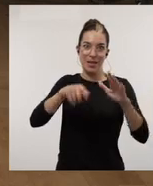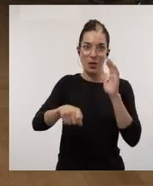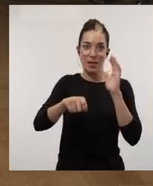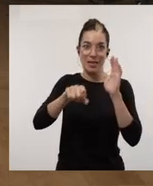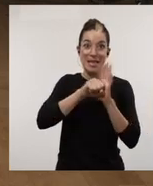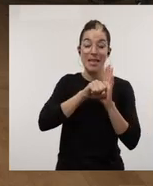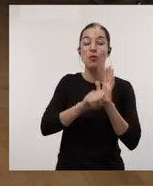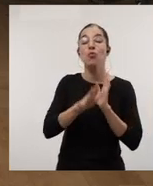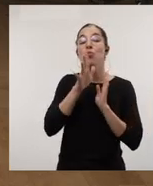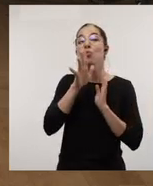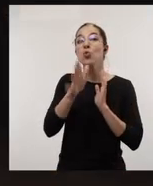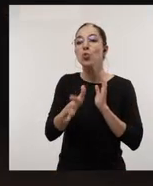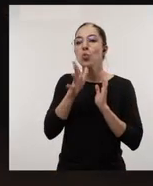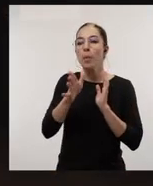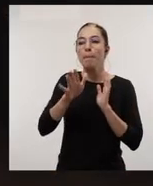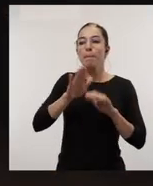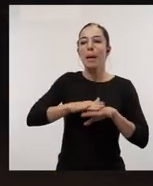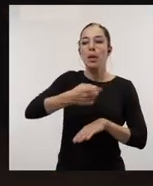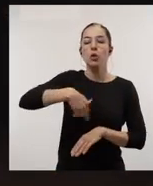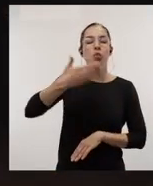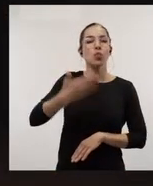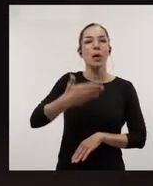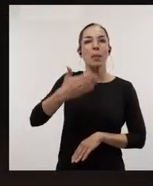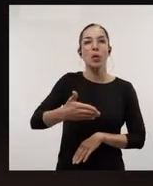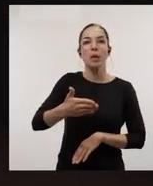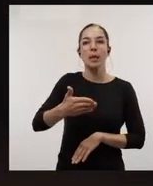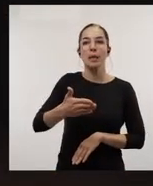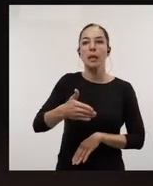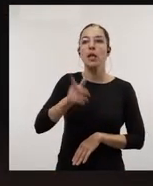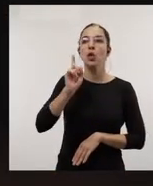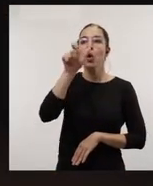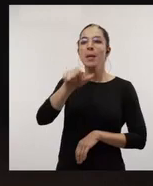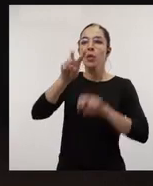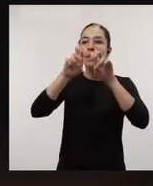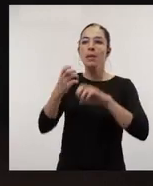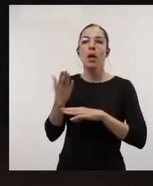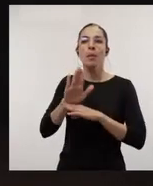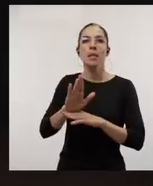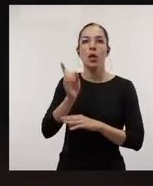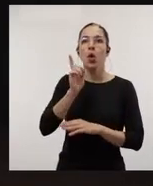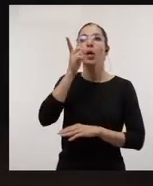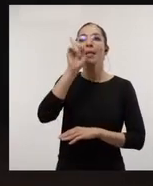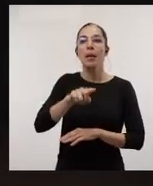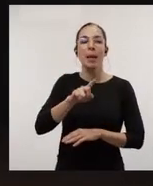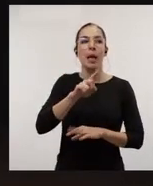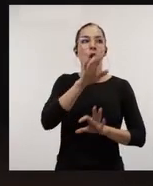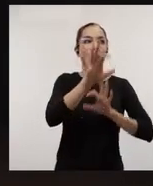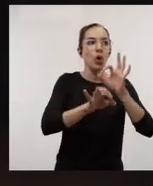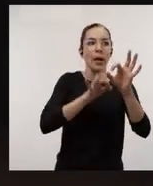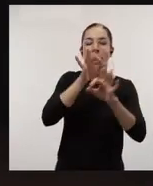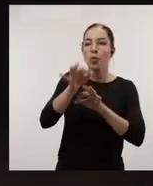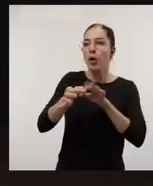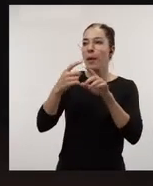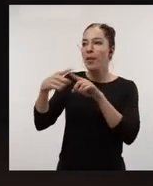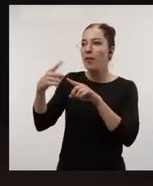acciones del sello. ¿Por qué? Porque para nosotros era importante que estuvieran representados no solo los investigadores, sino también los distintos